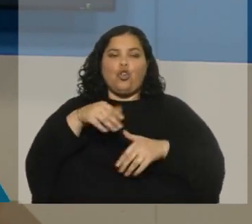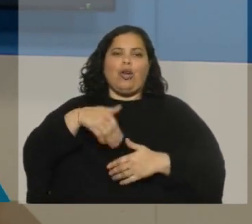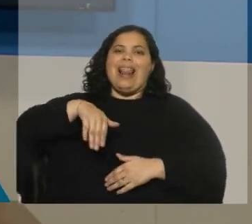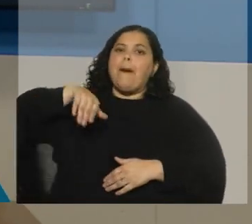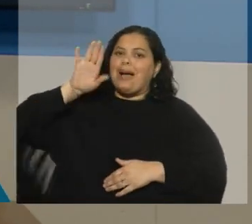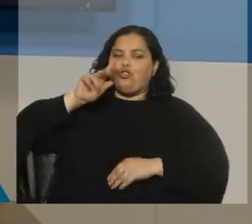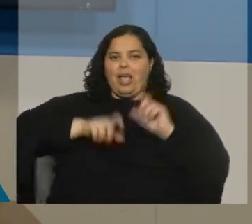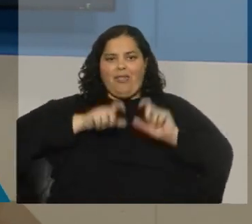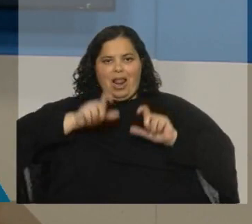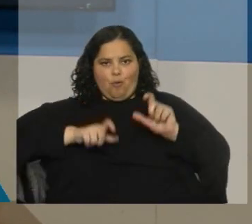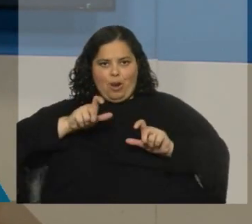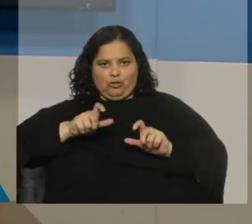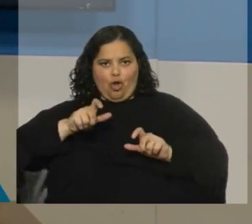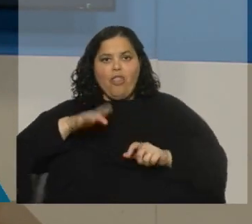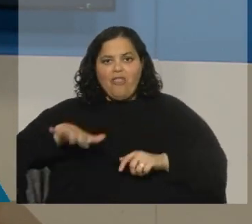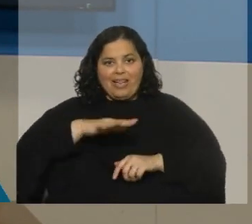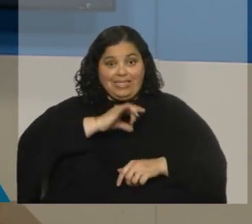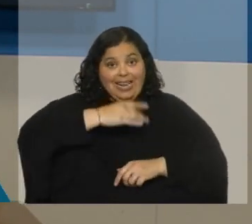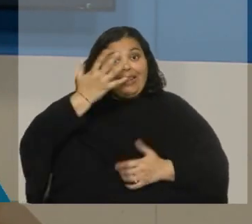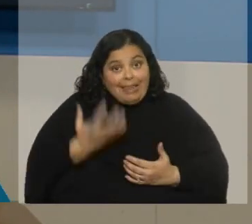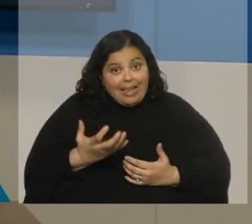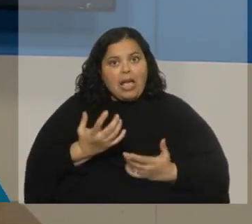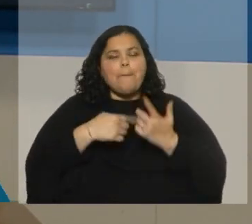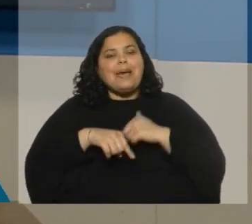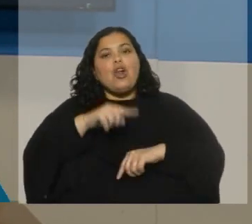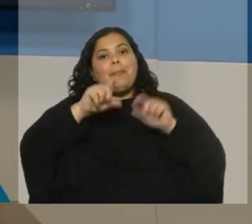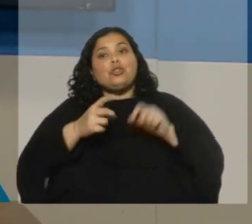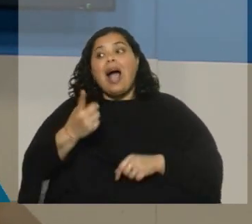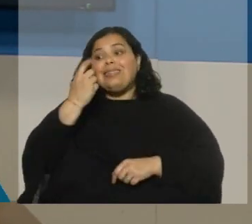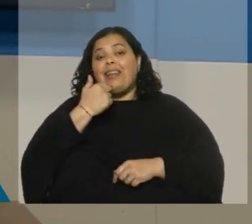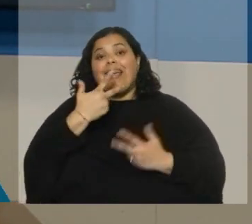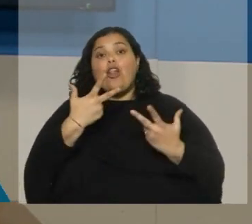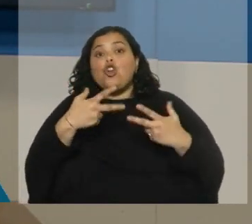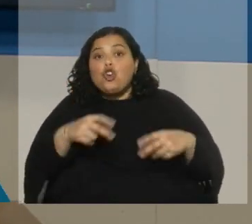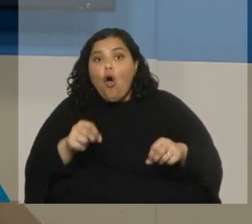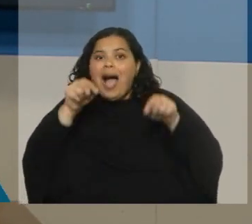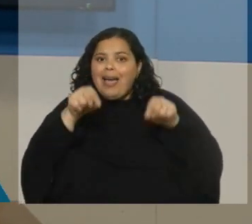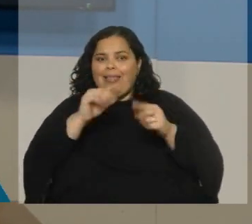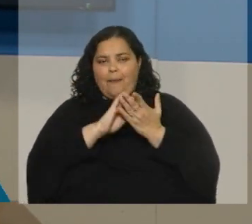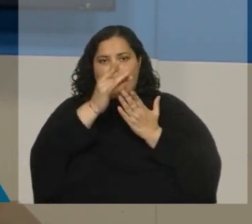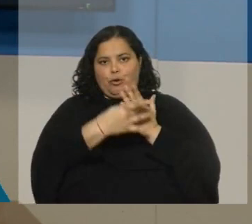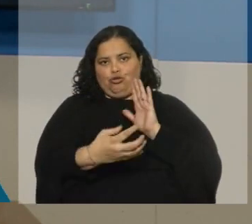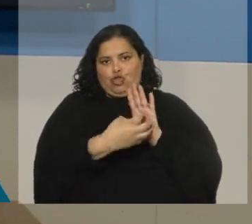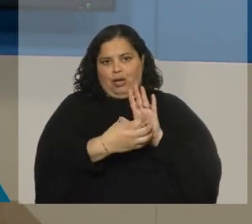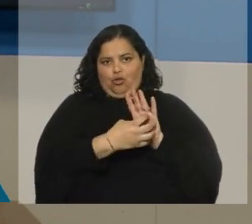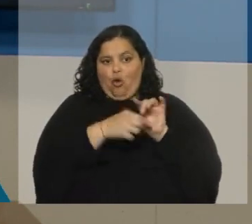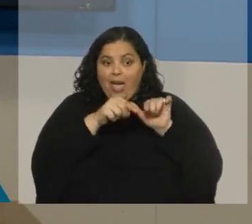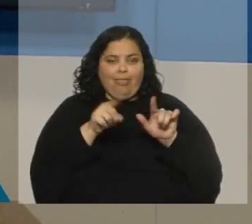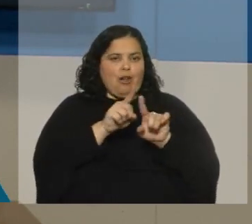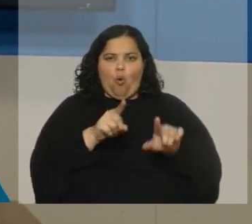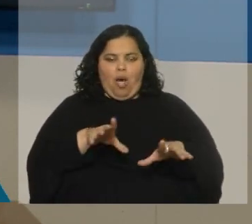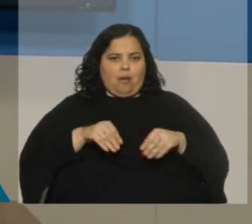de la población chilena efectivamente quiere. Lo que no querían era este proyecto que salió de la Convención Constitucional.